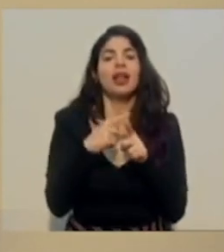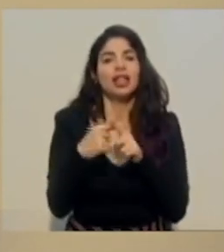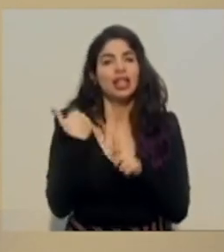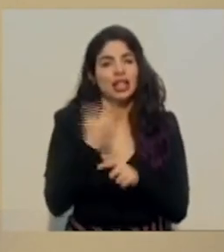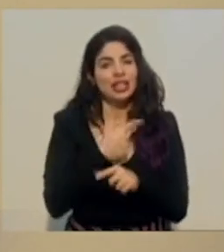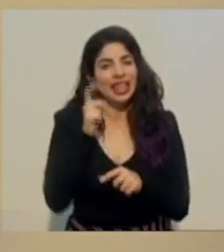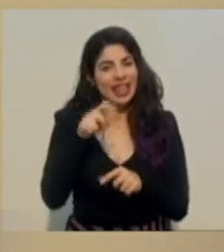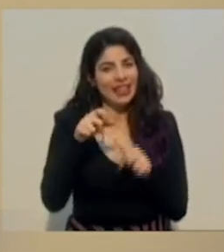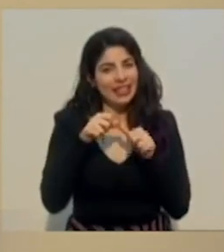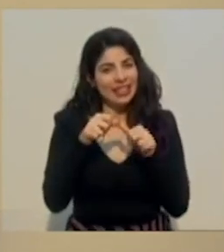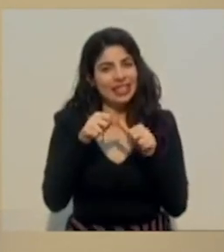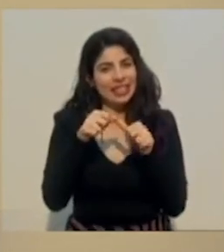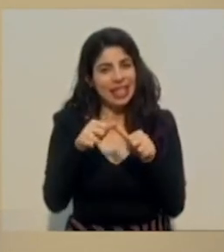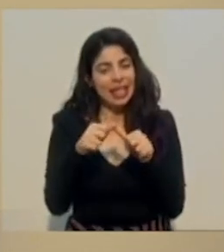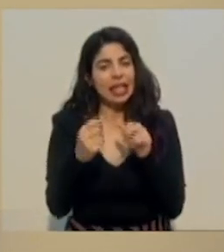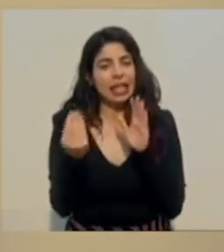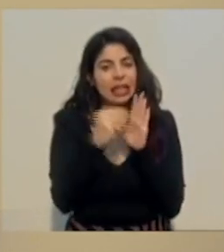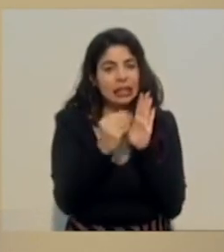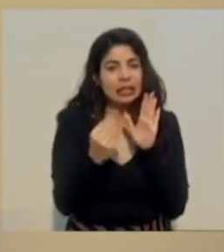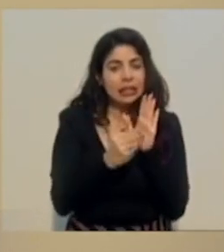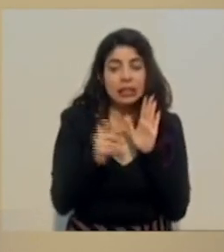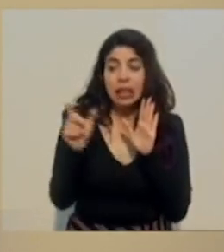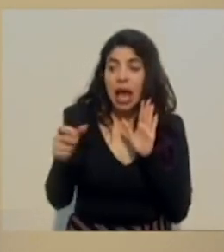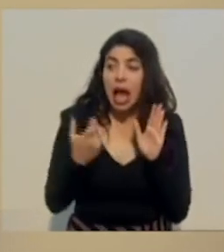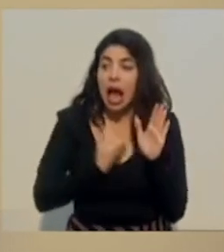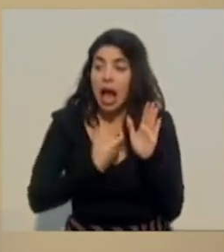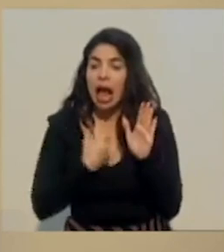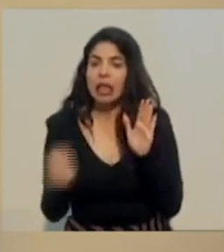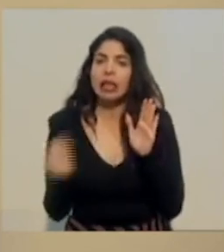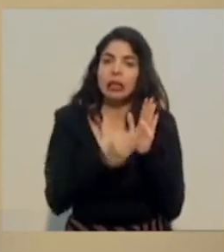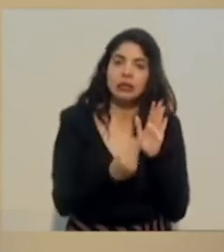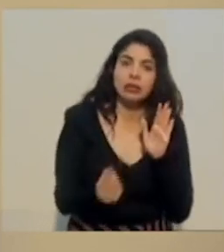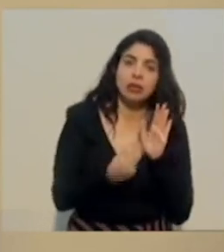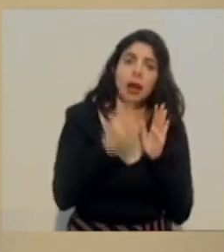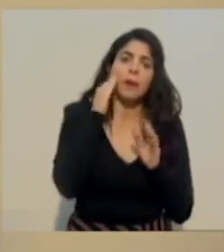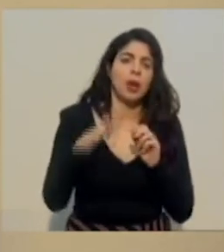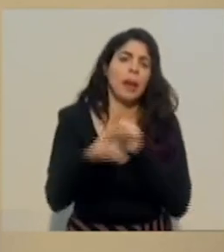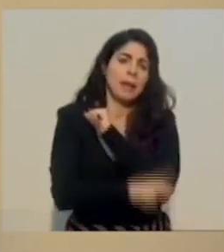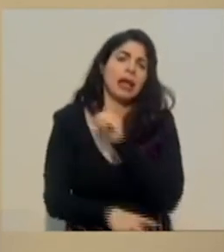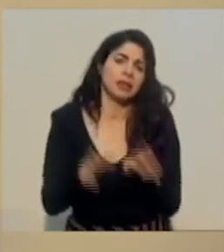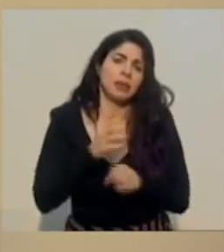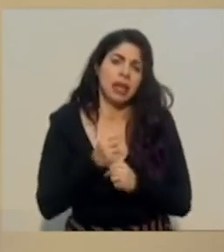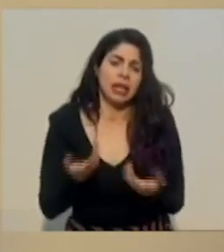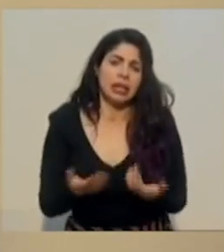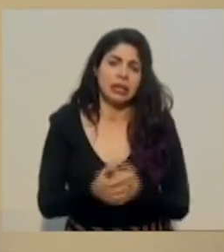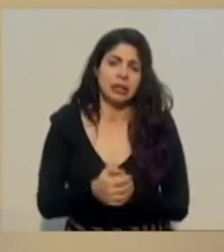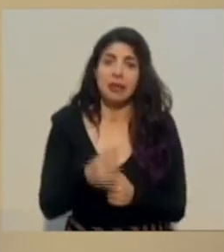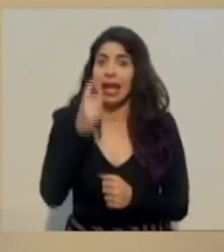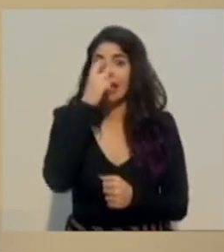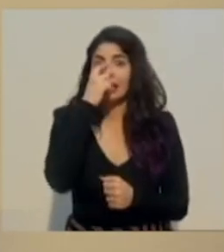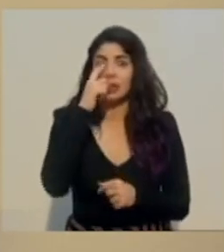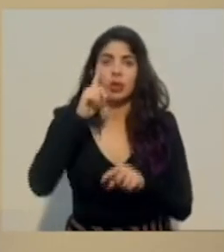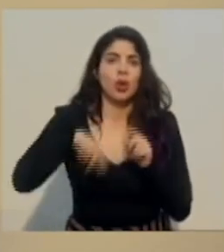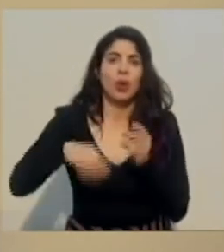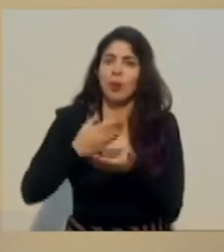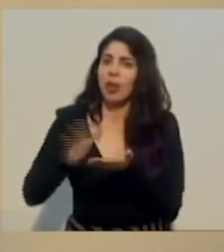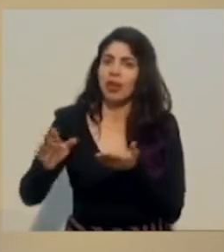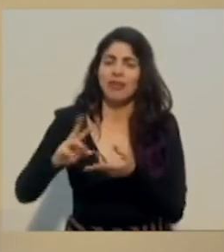cada una de las alcaldías, porque el país se lo merece. Y es que eso no puede estar al margen. Todo lo contrario, tiene que ser ejemplo.